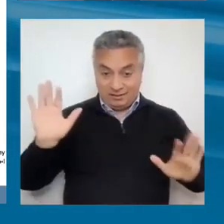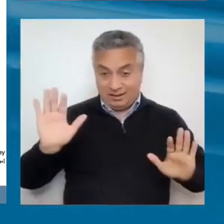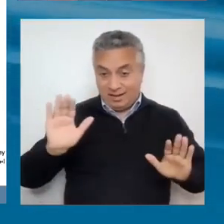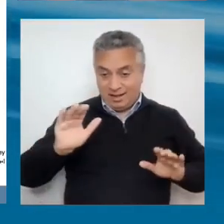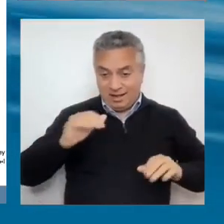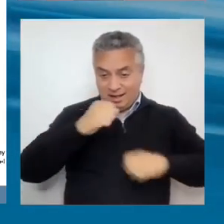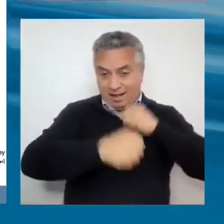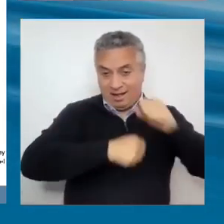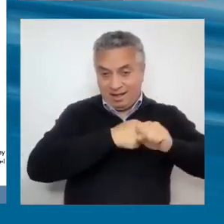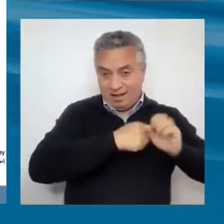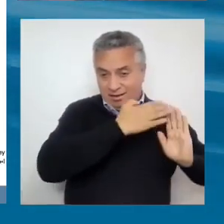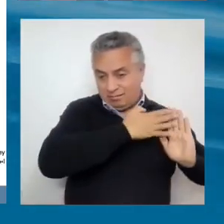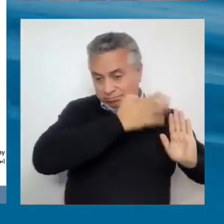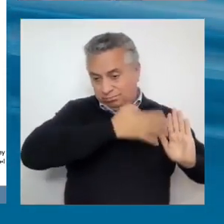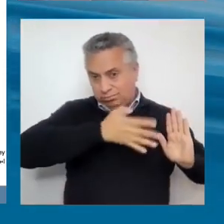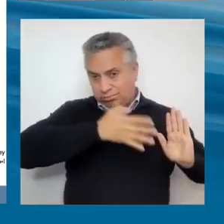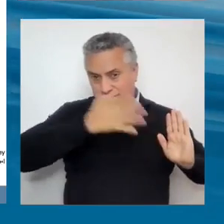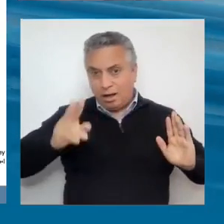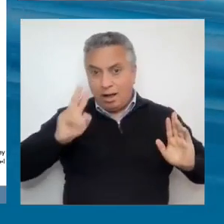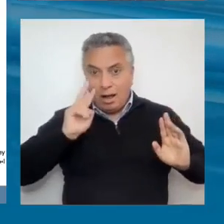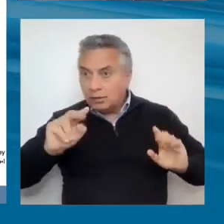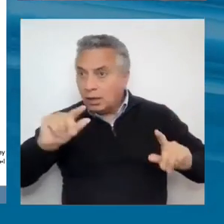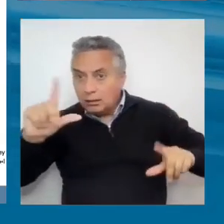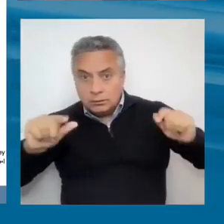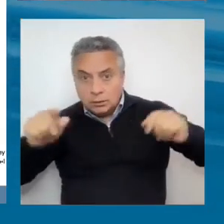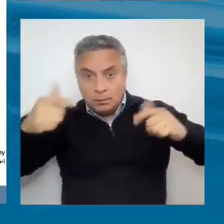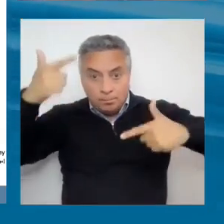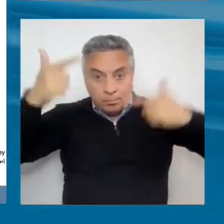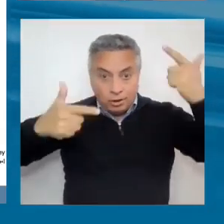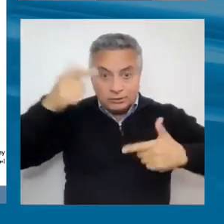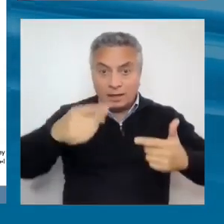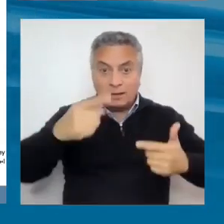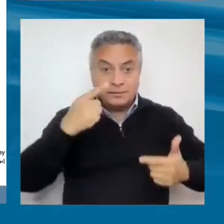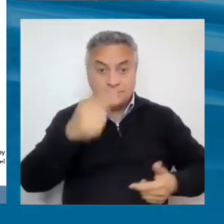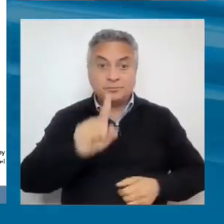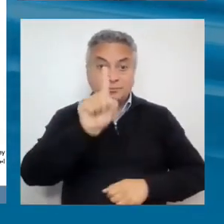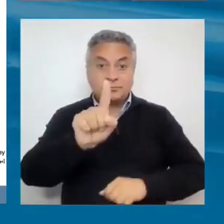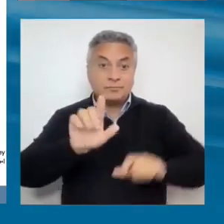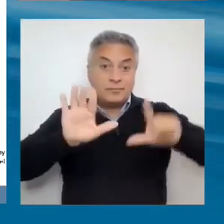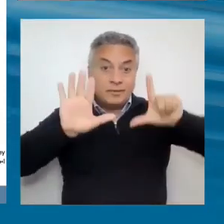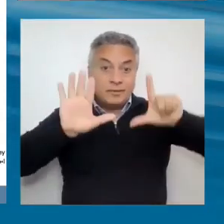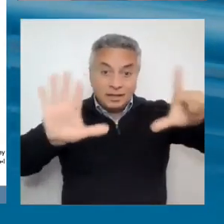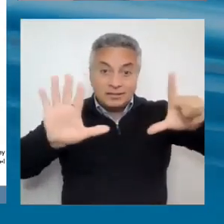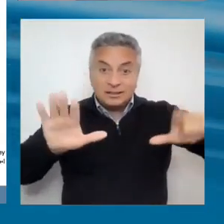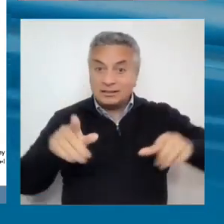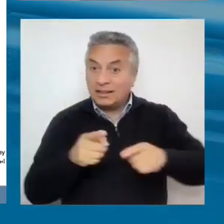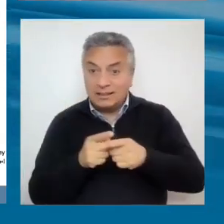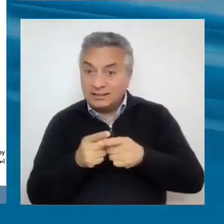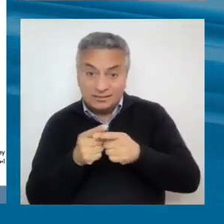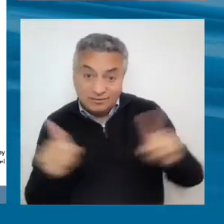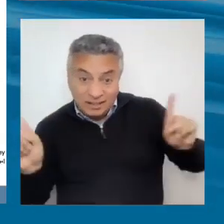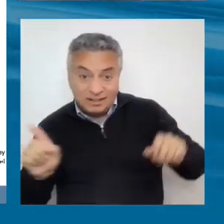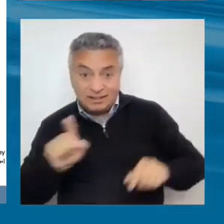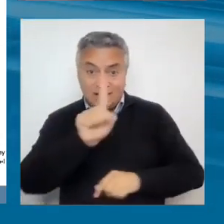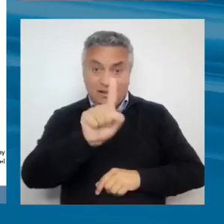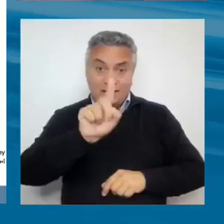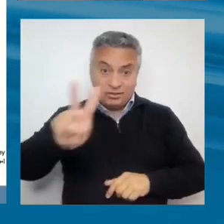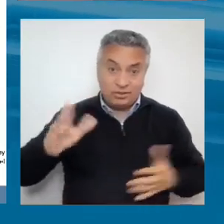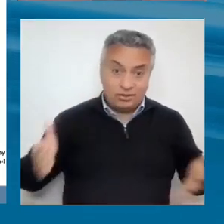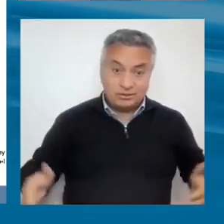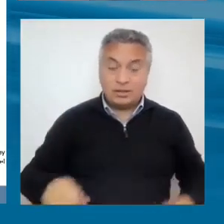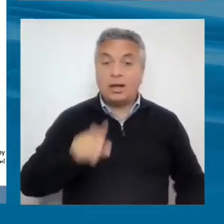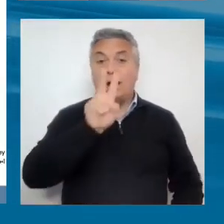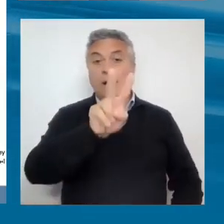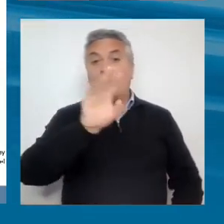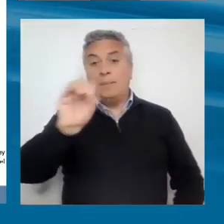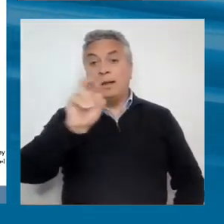estabilidad política, los resultados del 17 fueron inferiores al del 12, y en el 2022 aún más bajo. O